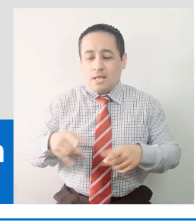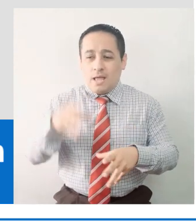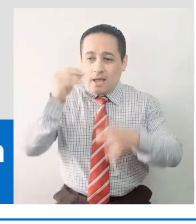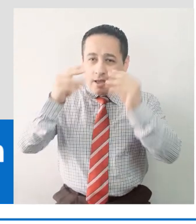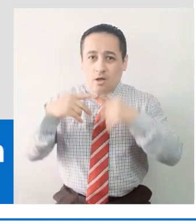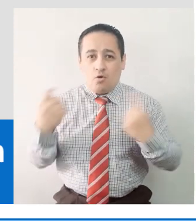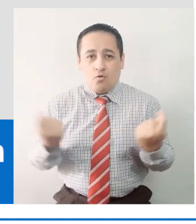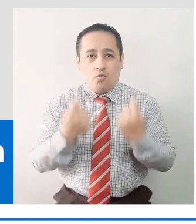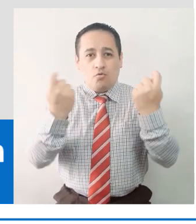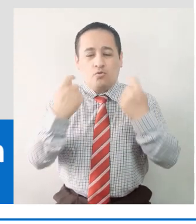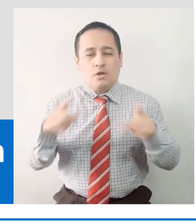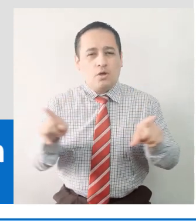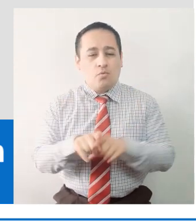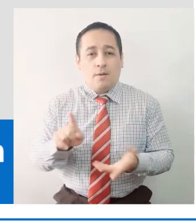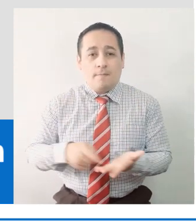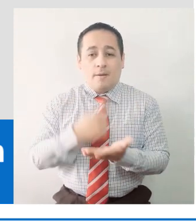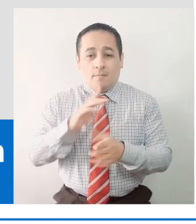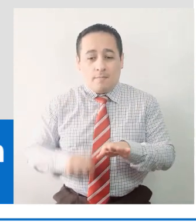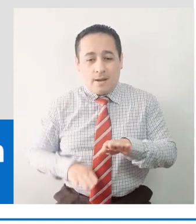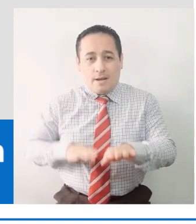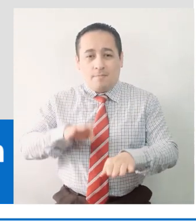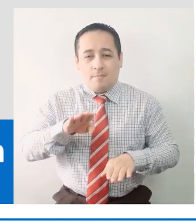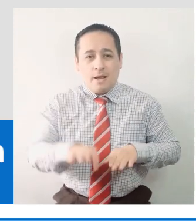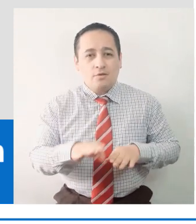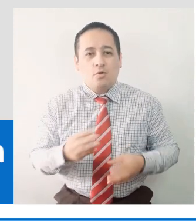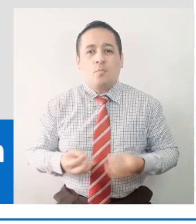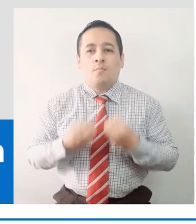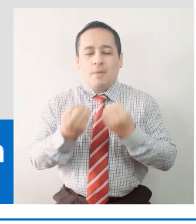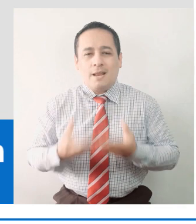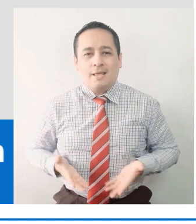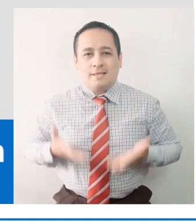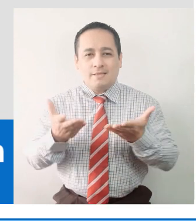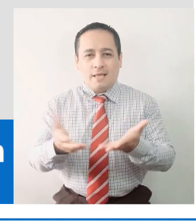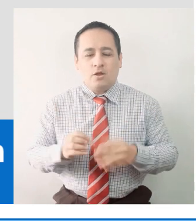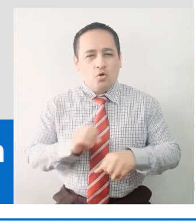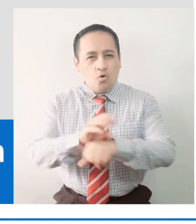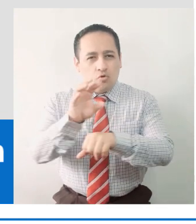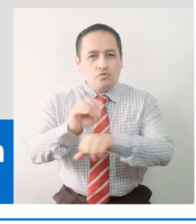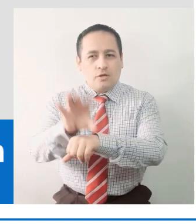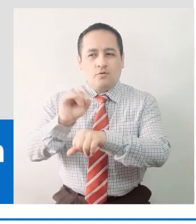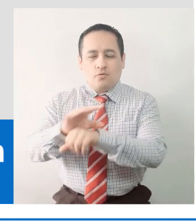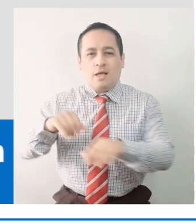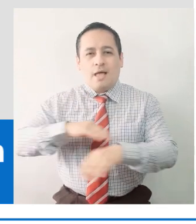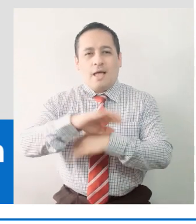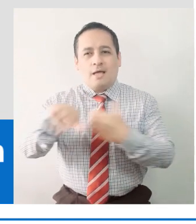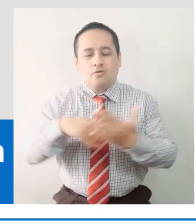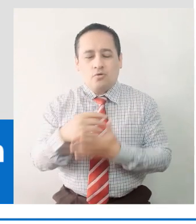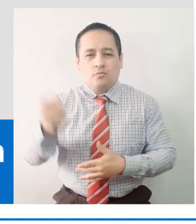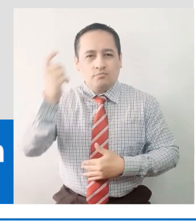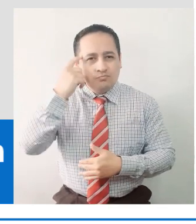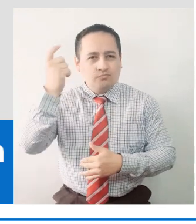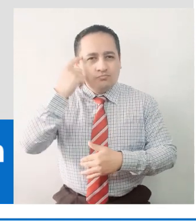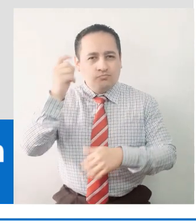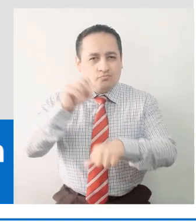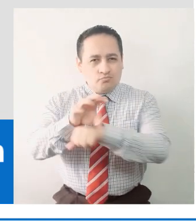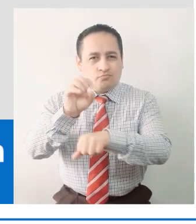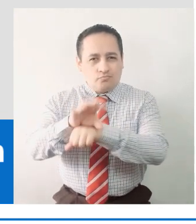concurso, que son el primer paso para dar mensajes de